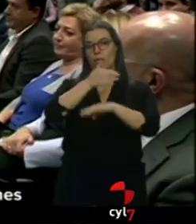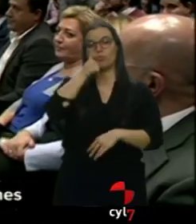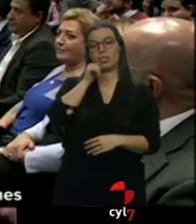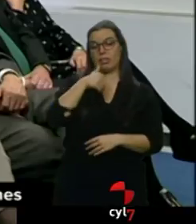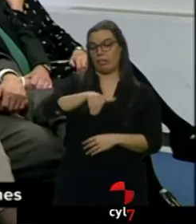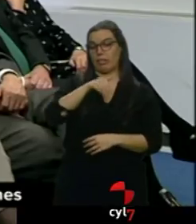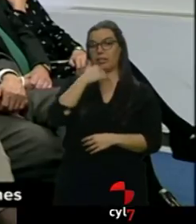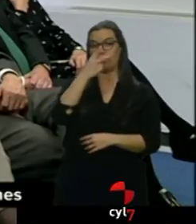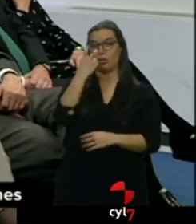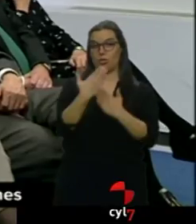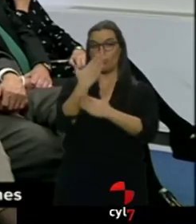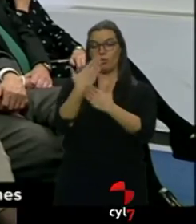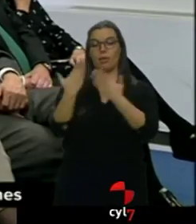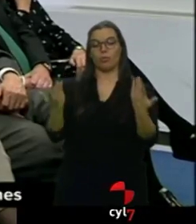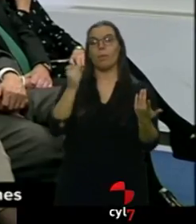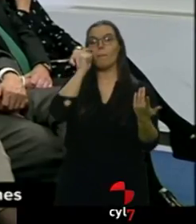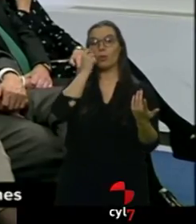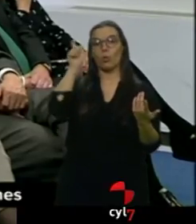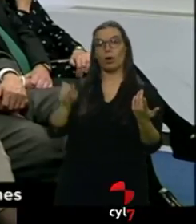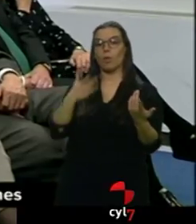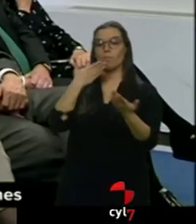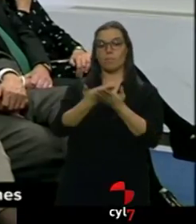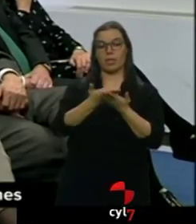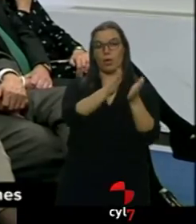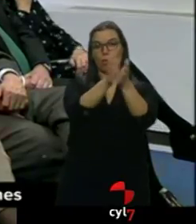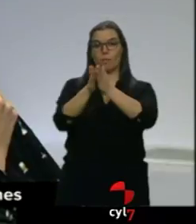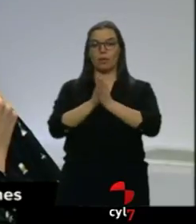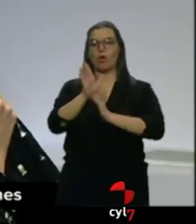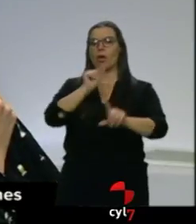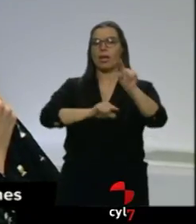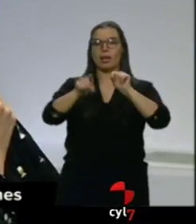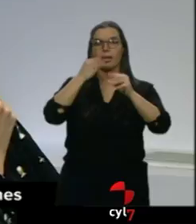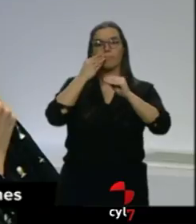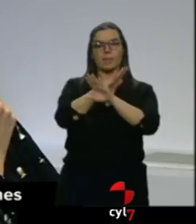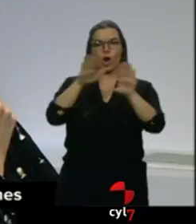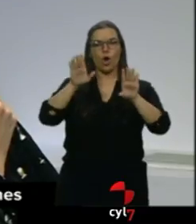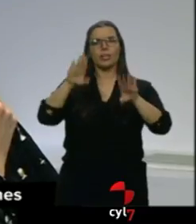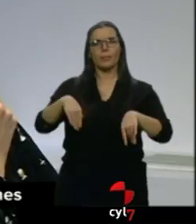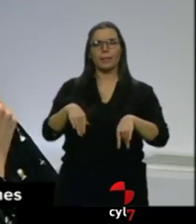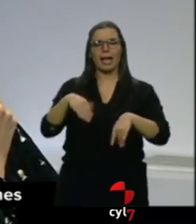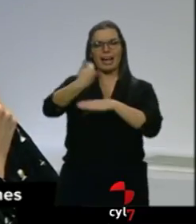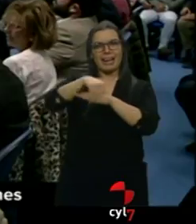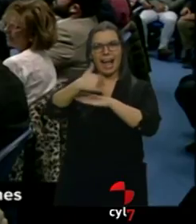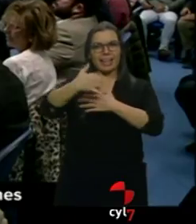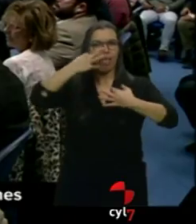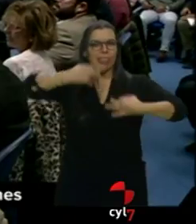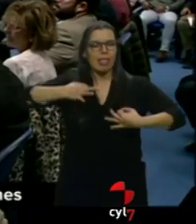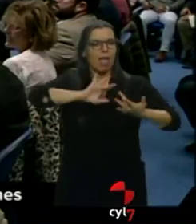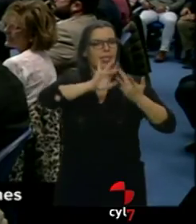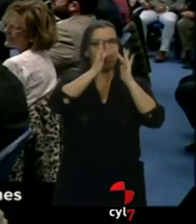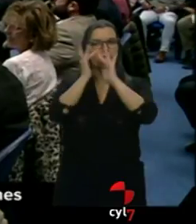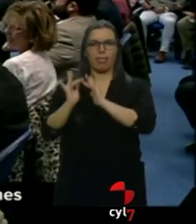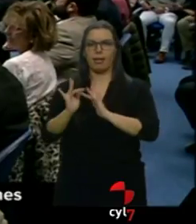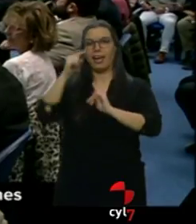para esa cita con las urnas, Alfonso Fernández Mañueco pidió a los suyos que elijan a los mejores y que pisen la calle. Marcó los tres grandes retos de la